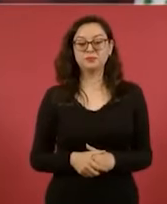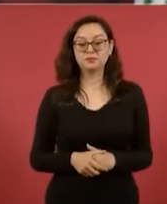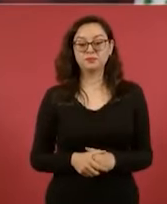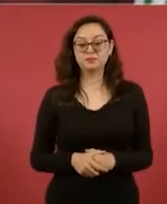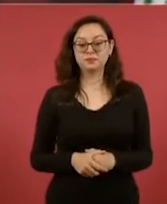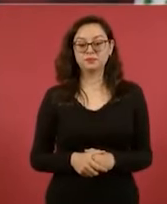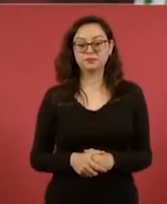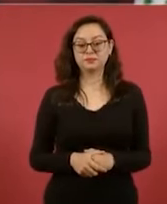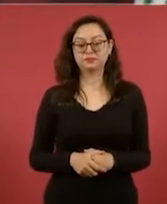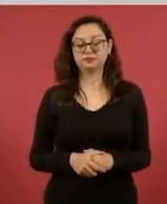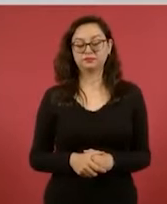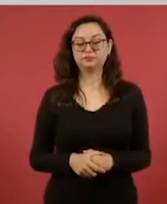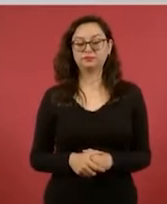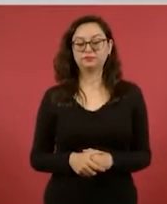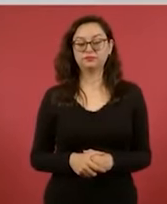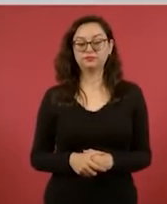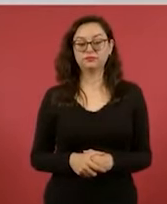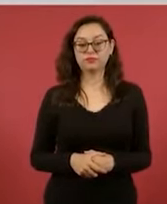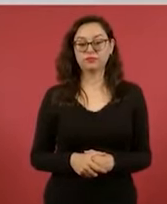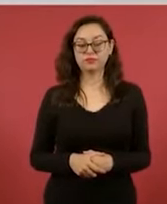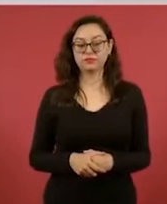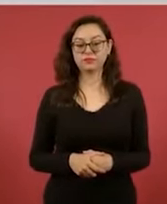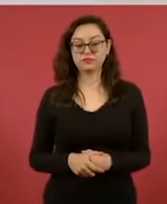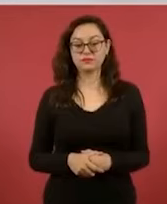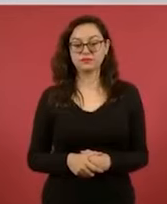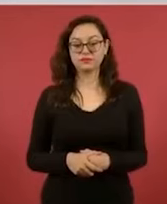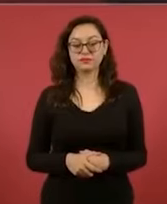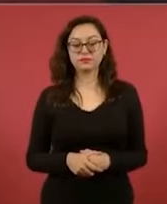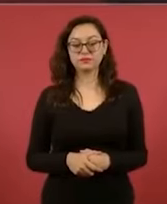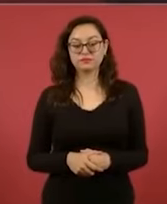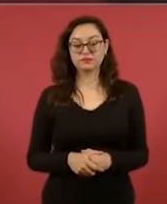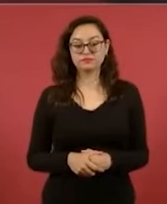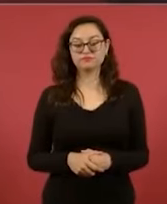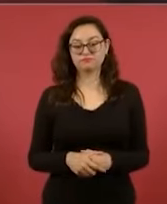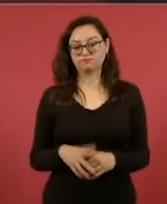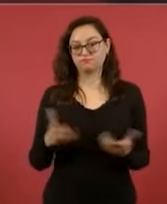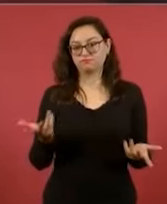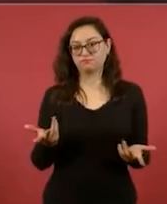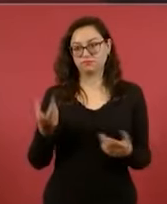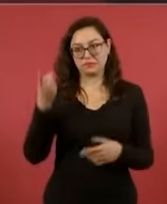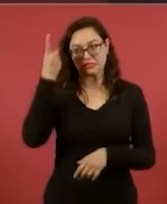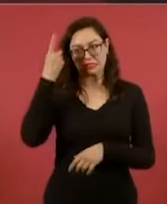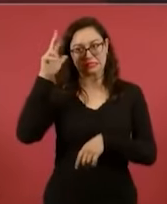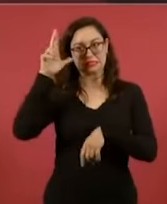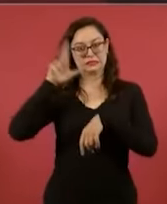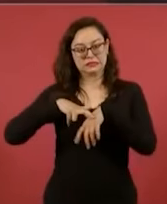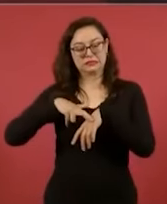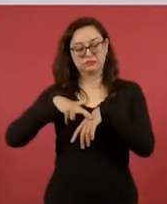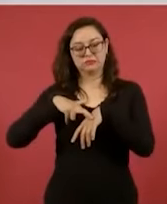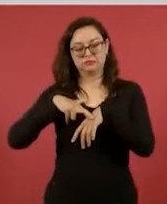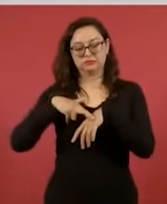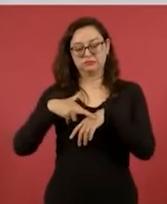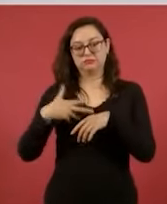tan contentos, pero el director, Joe Bartlett